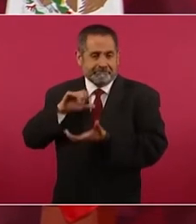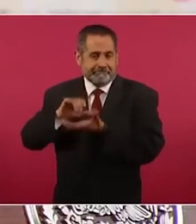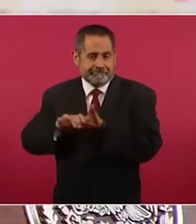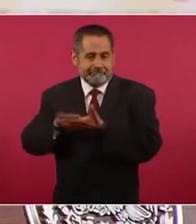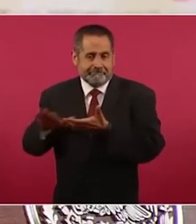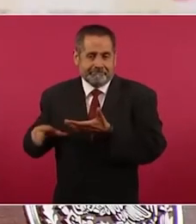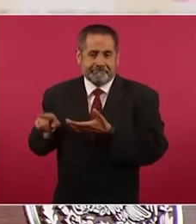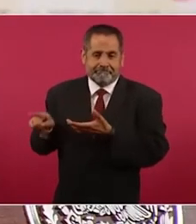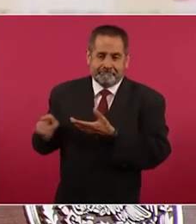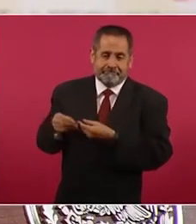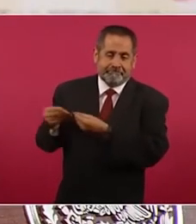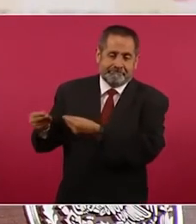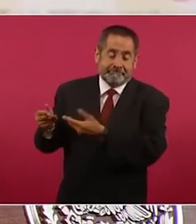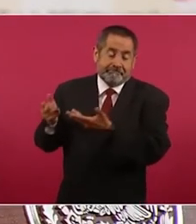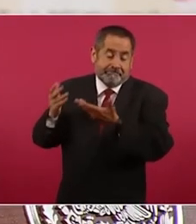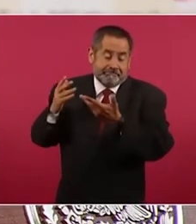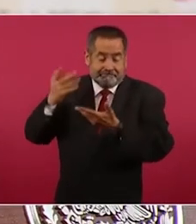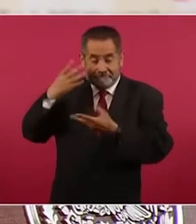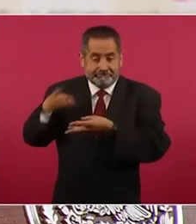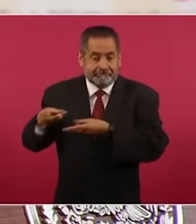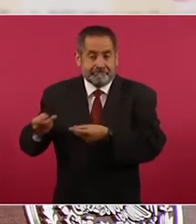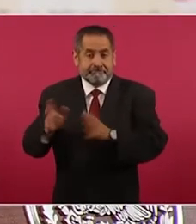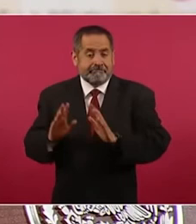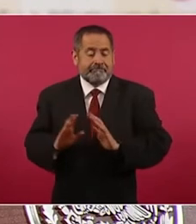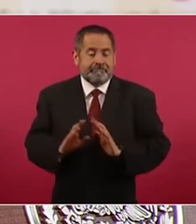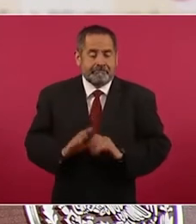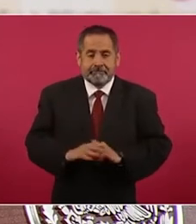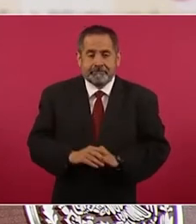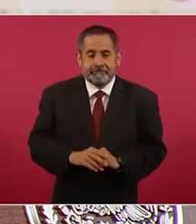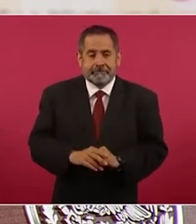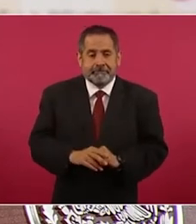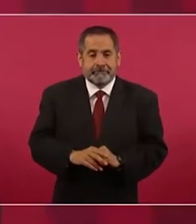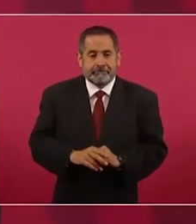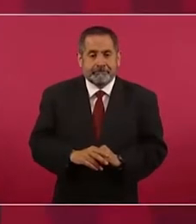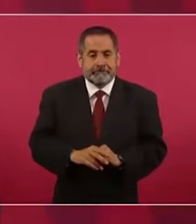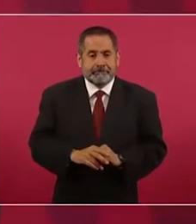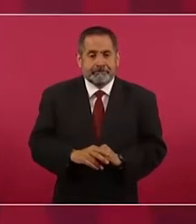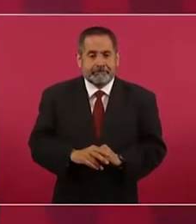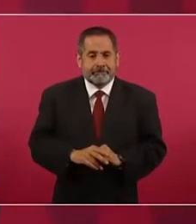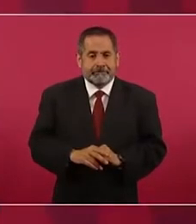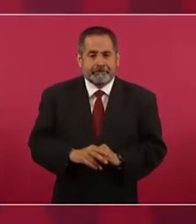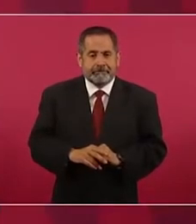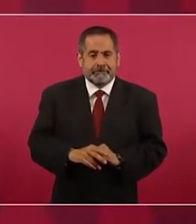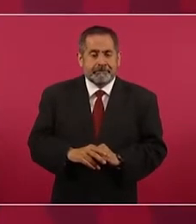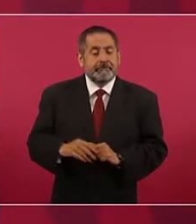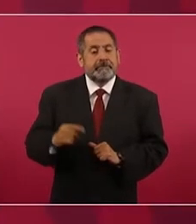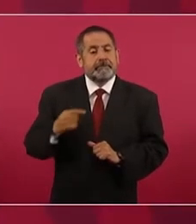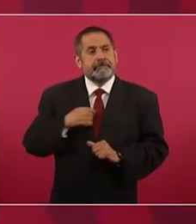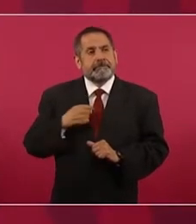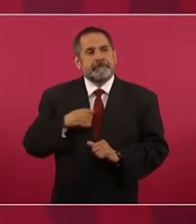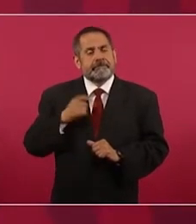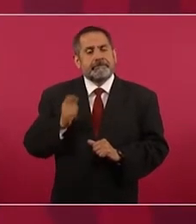y yo lo que